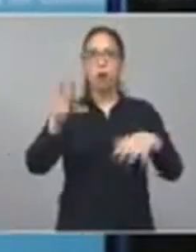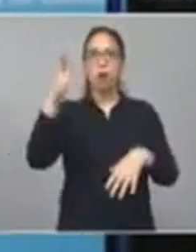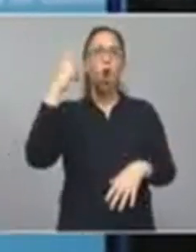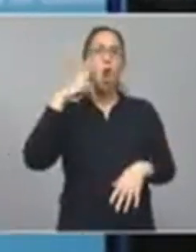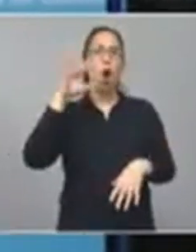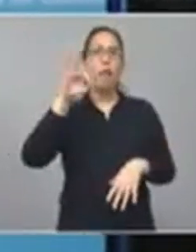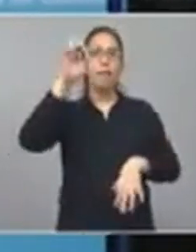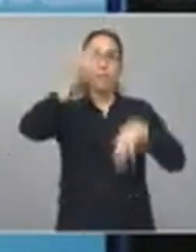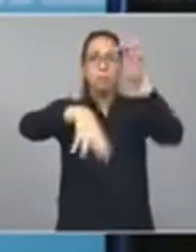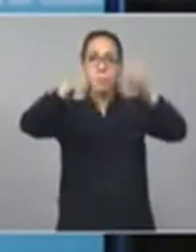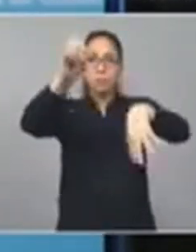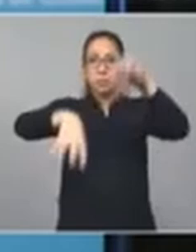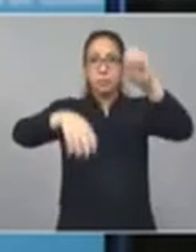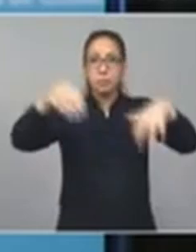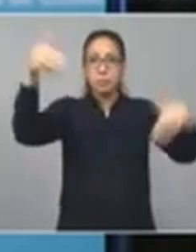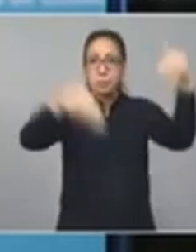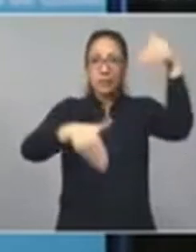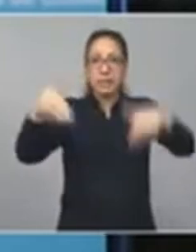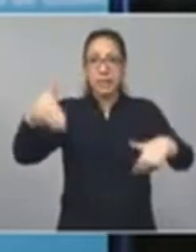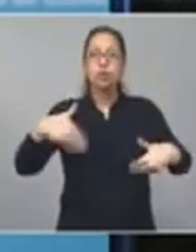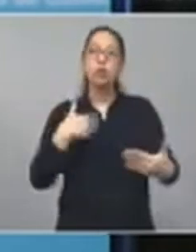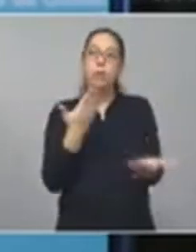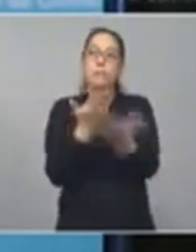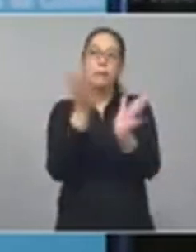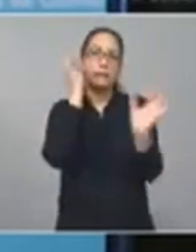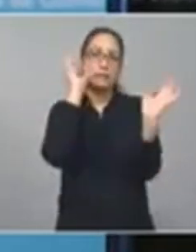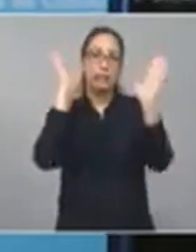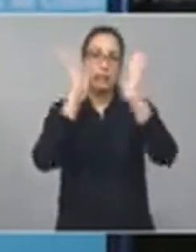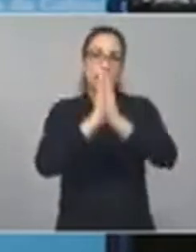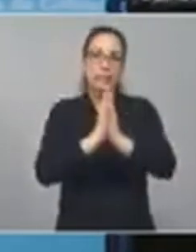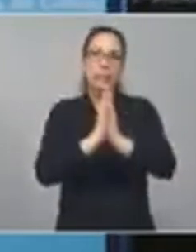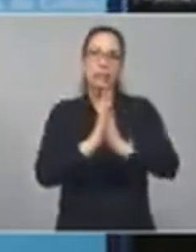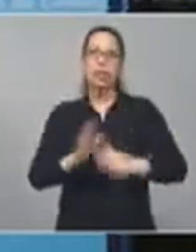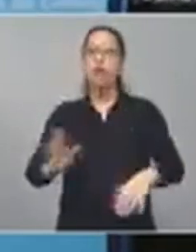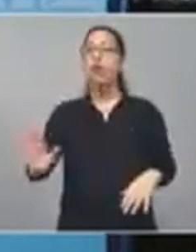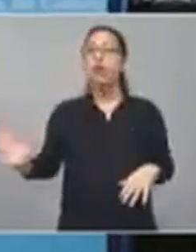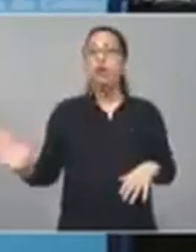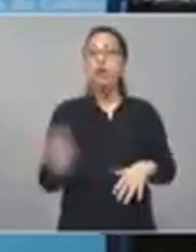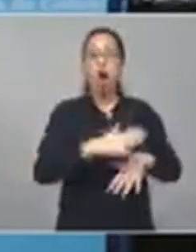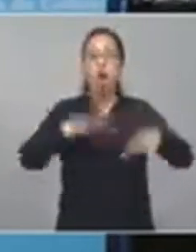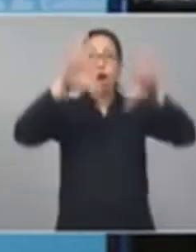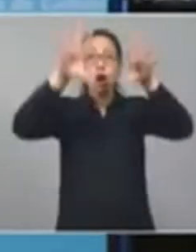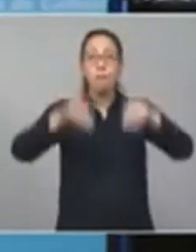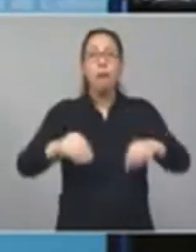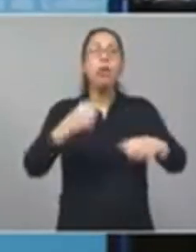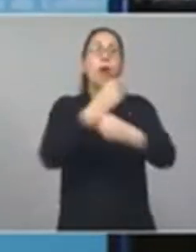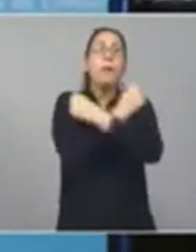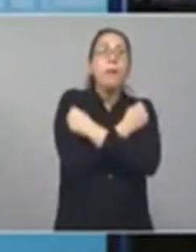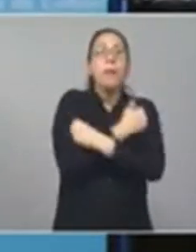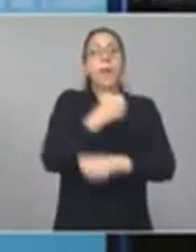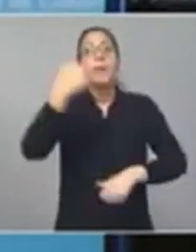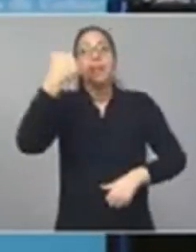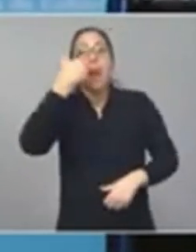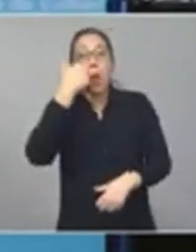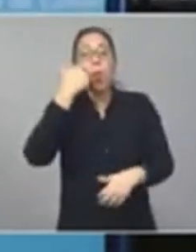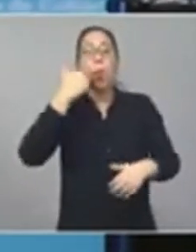presentes. Así que voy a pedir disculpas porque no vamos a hacer los saludos, los abrazos y